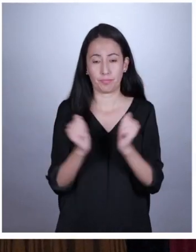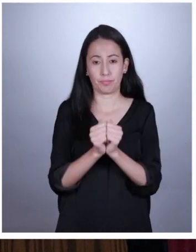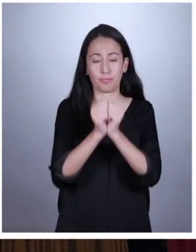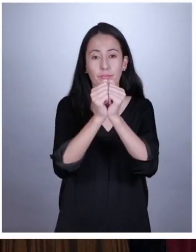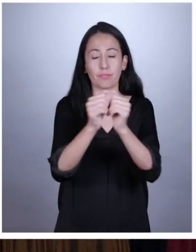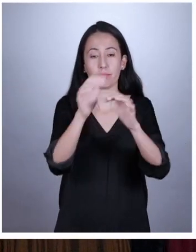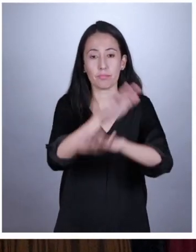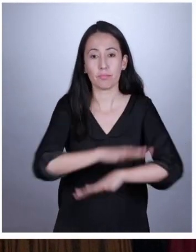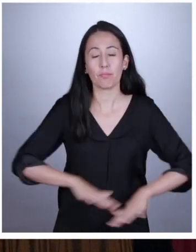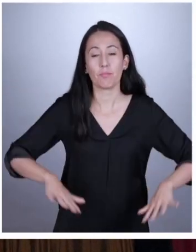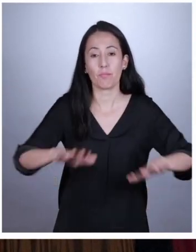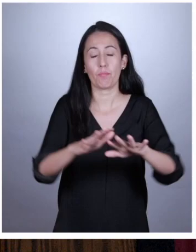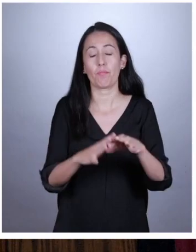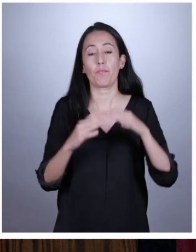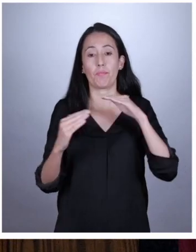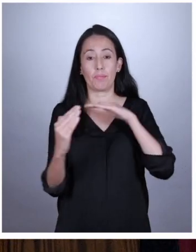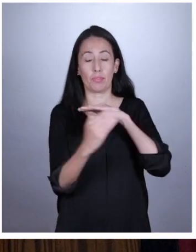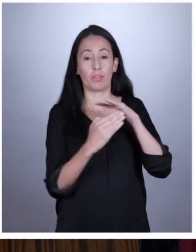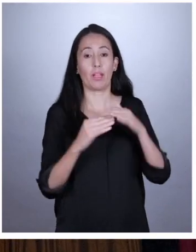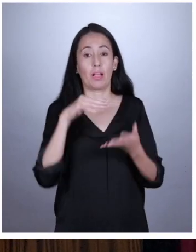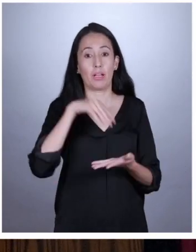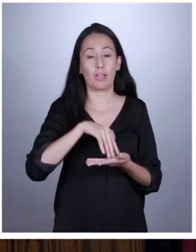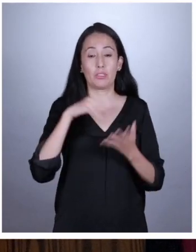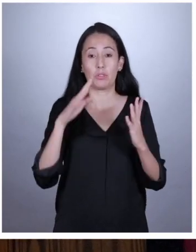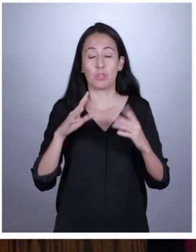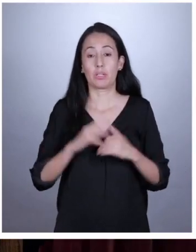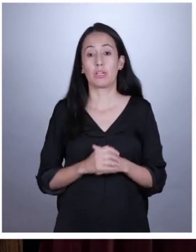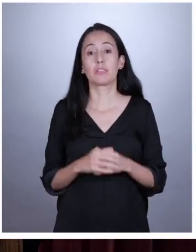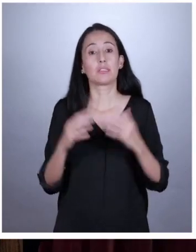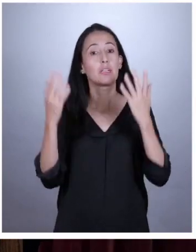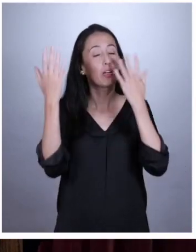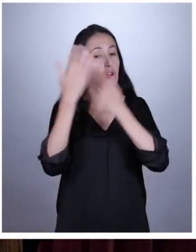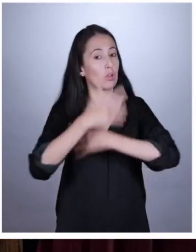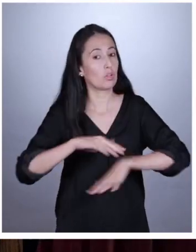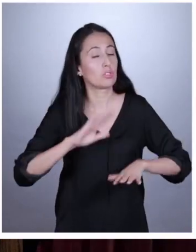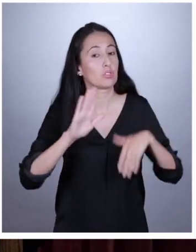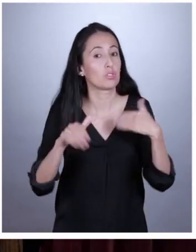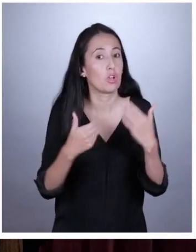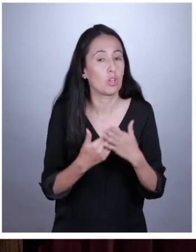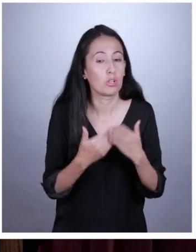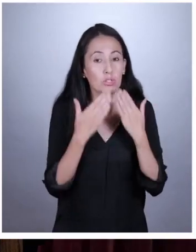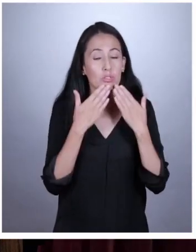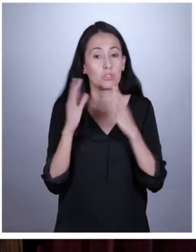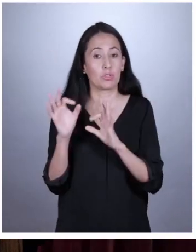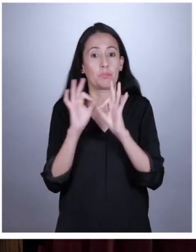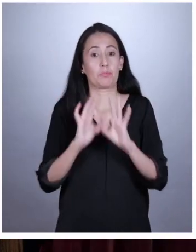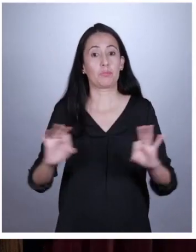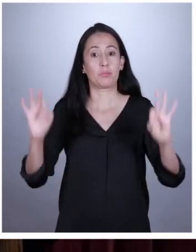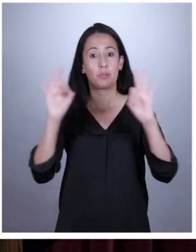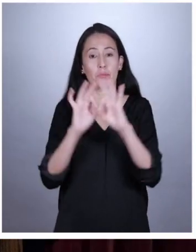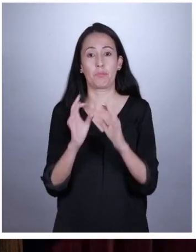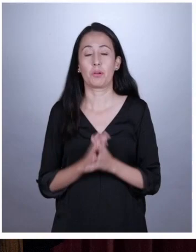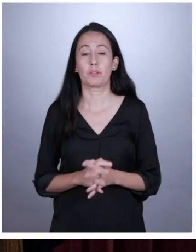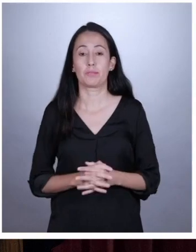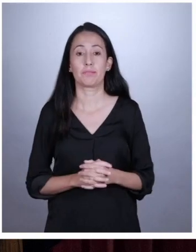estamos trabajando por mejorar nuestras condiciones estudiantiles. Y que todos somos importantes.